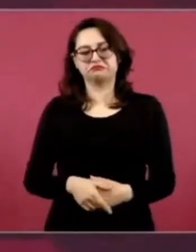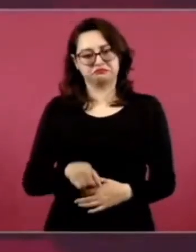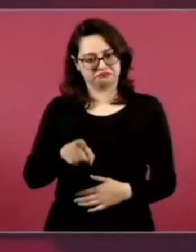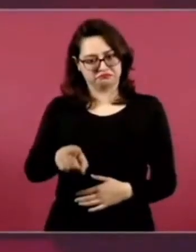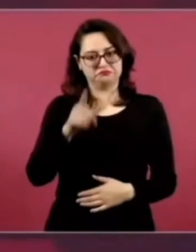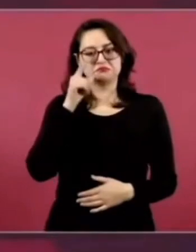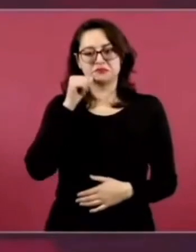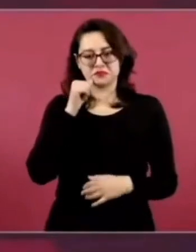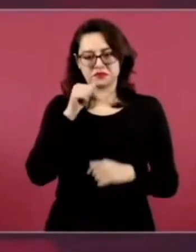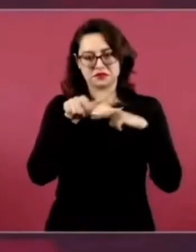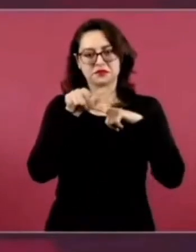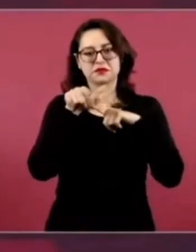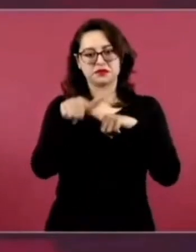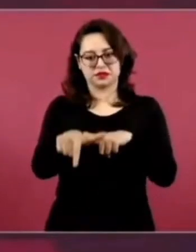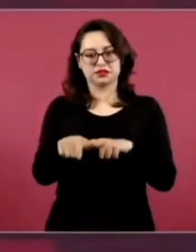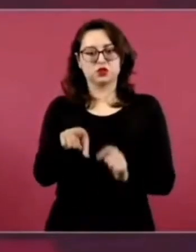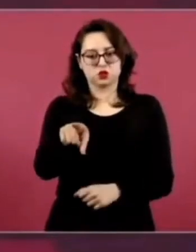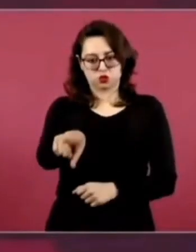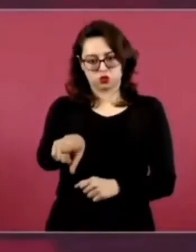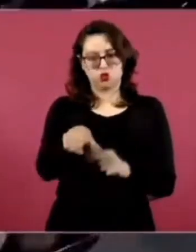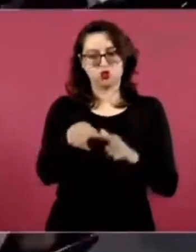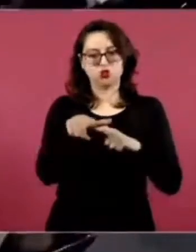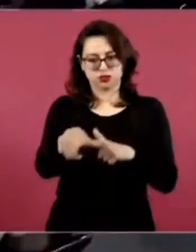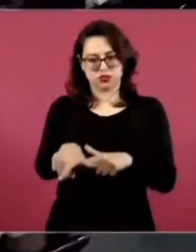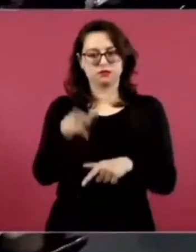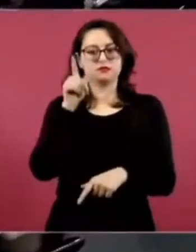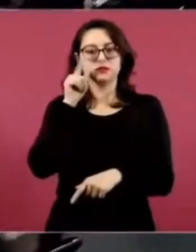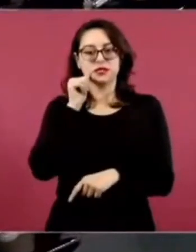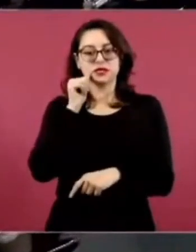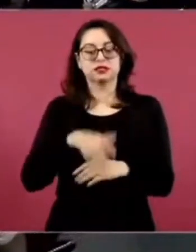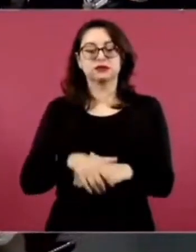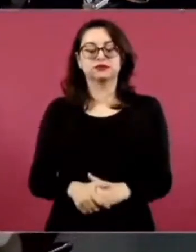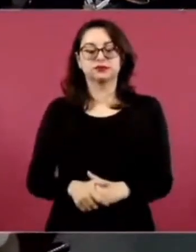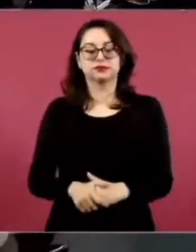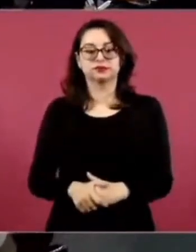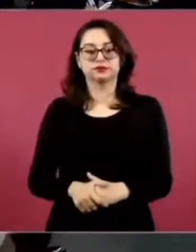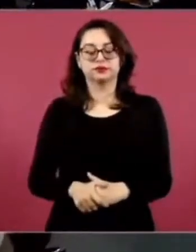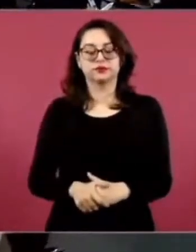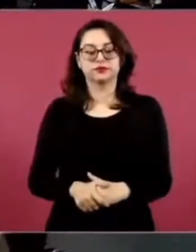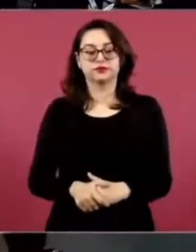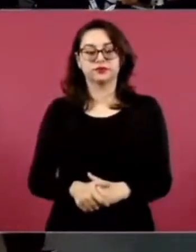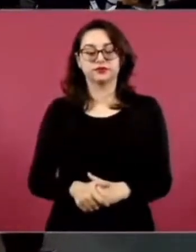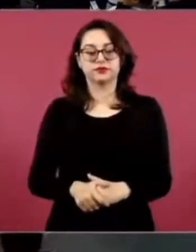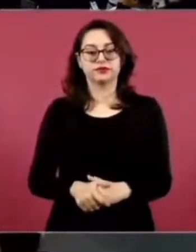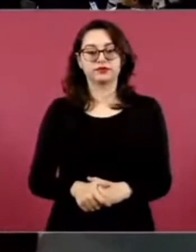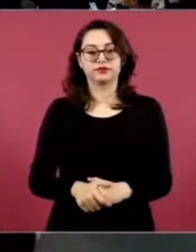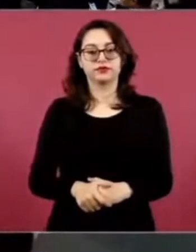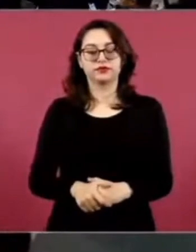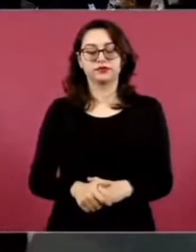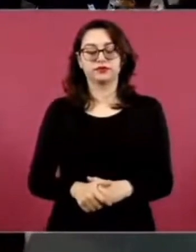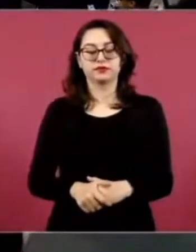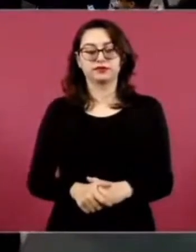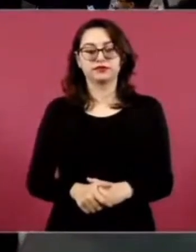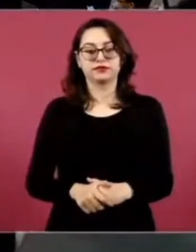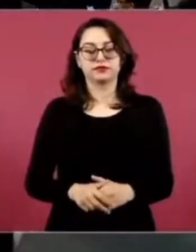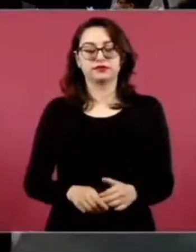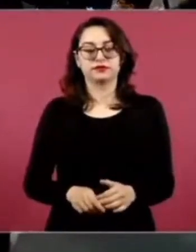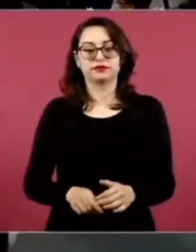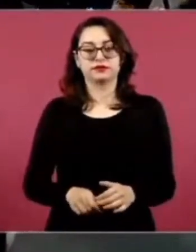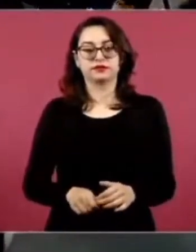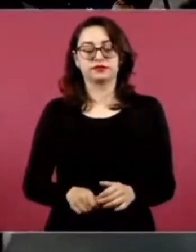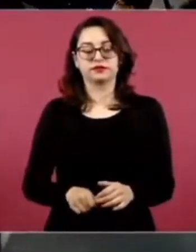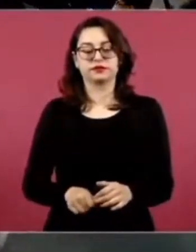¿te queda mañana? Tú, ¿verdad? Pues ya conocen el caso, ya hay